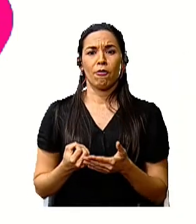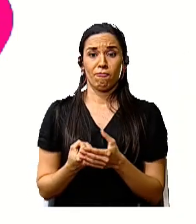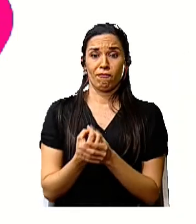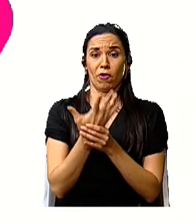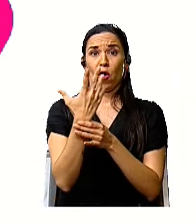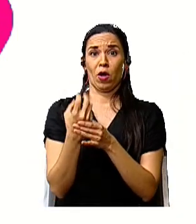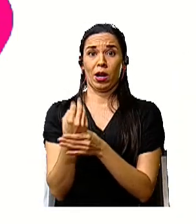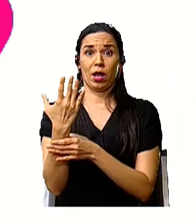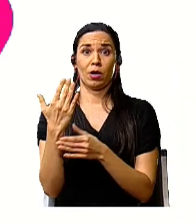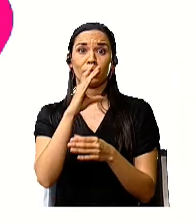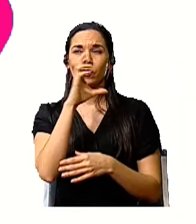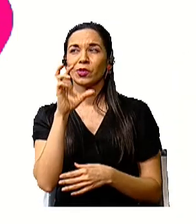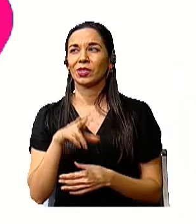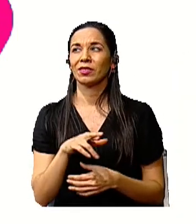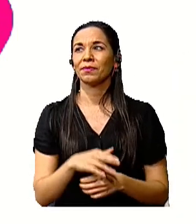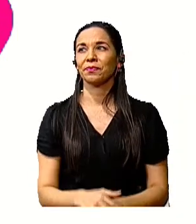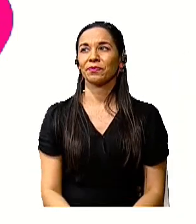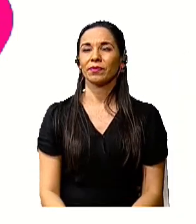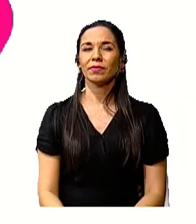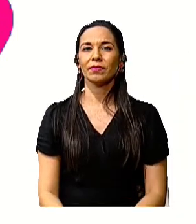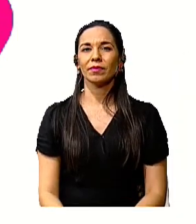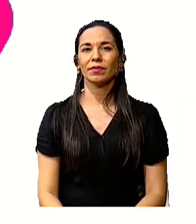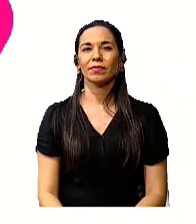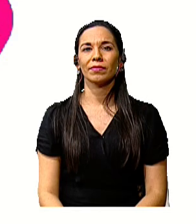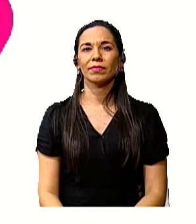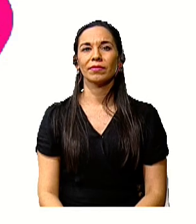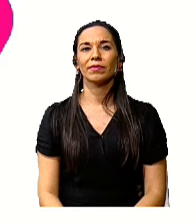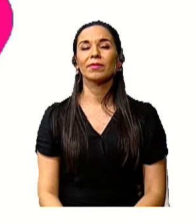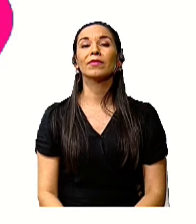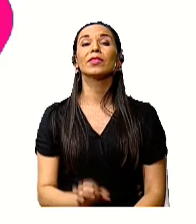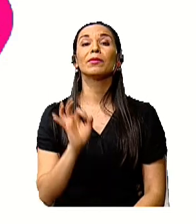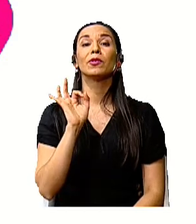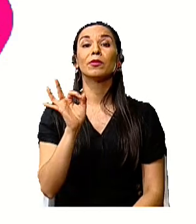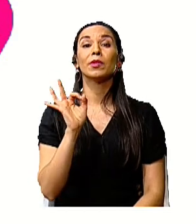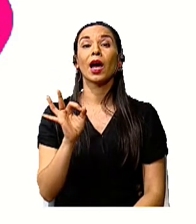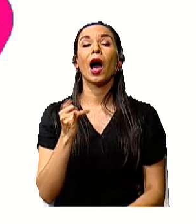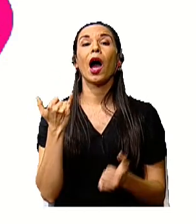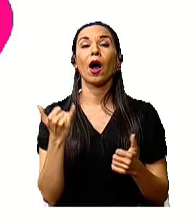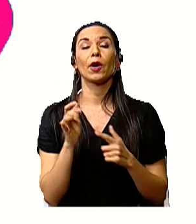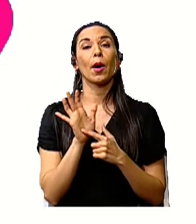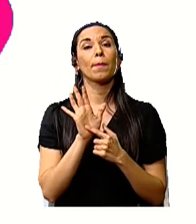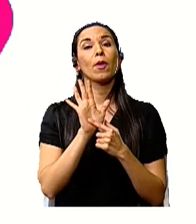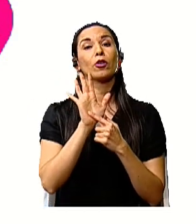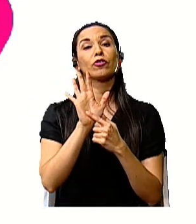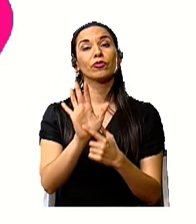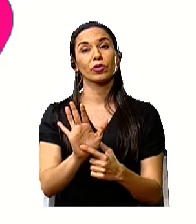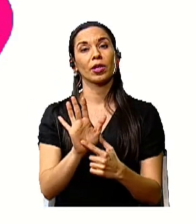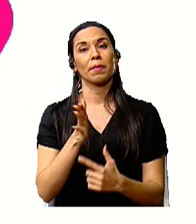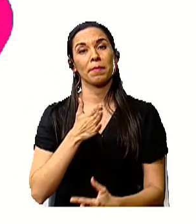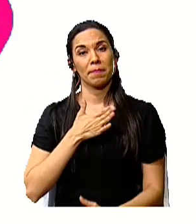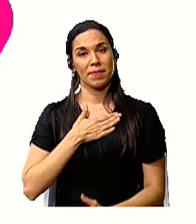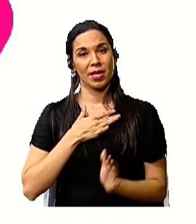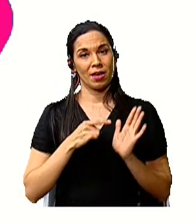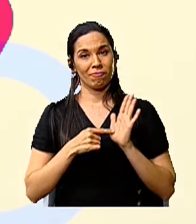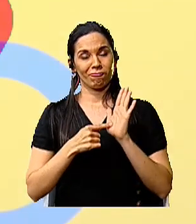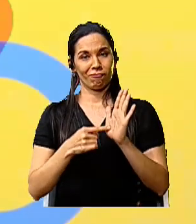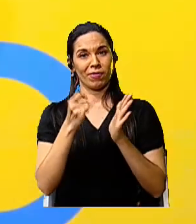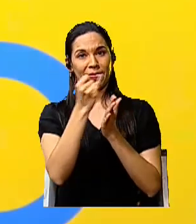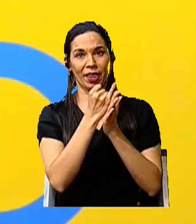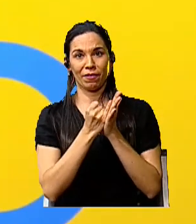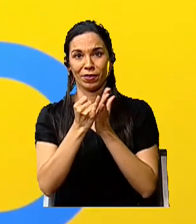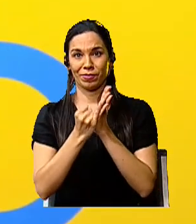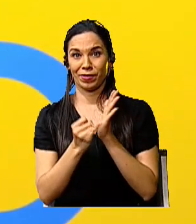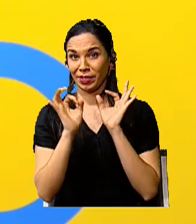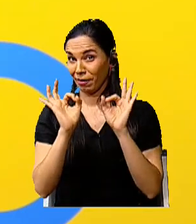Costa Rica. Muy bien. Voy a mostrarles parte de mi evidencia. ¿De acuerdo?